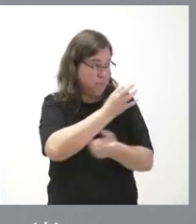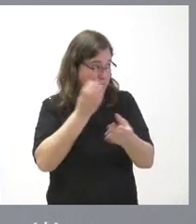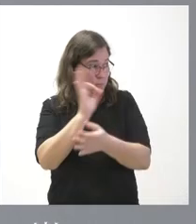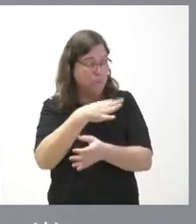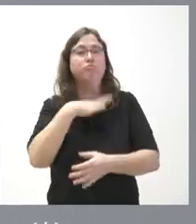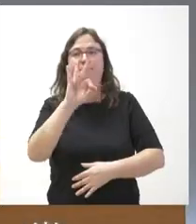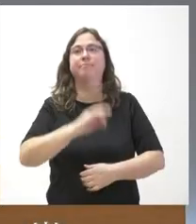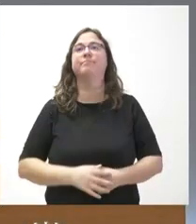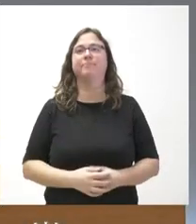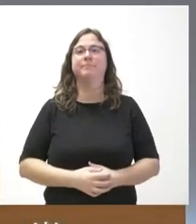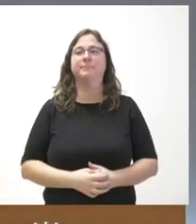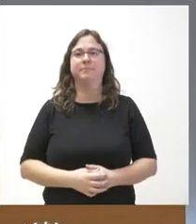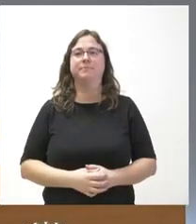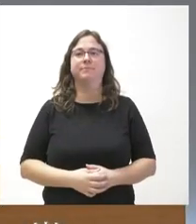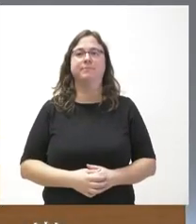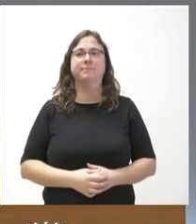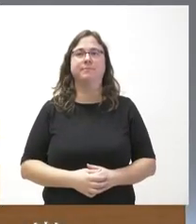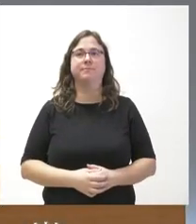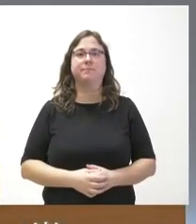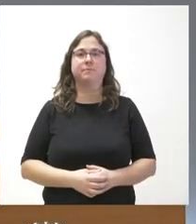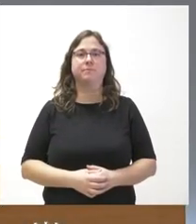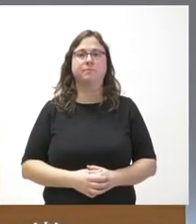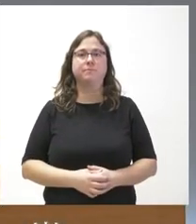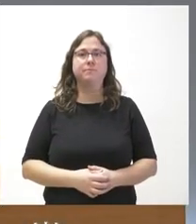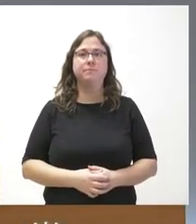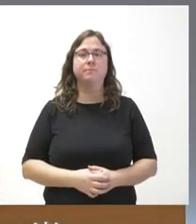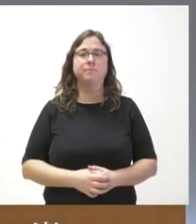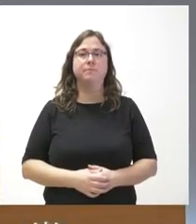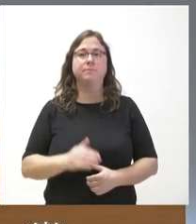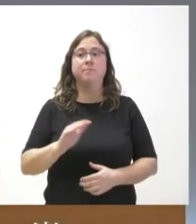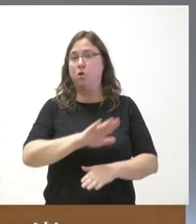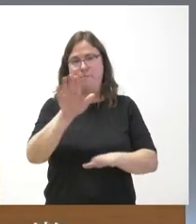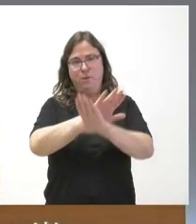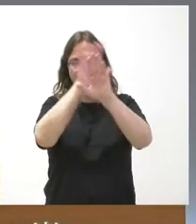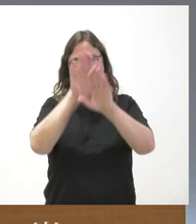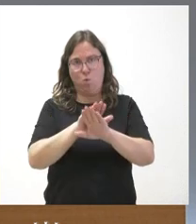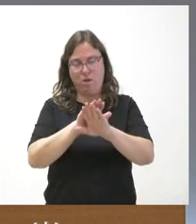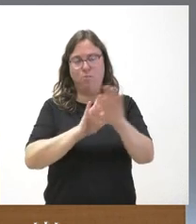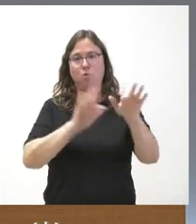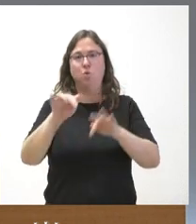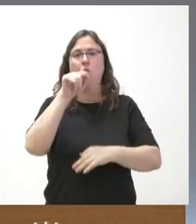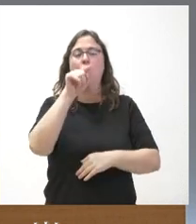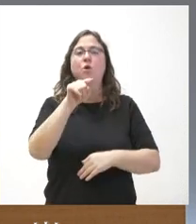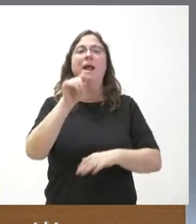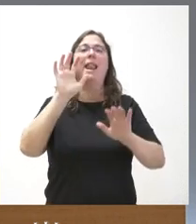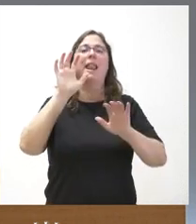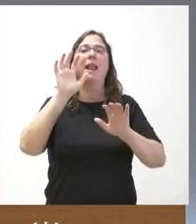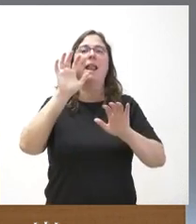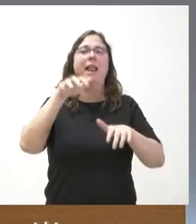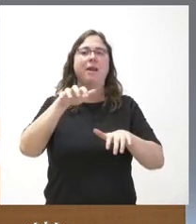proseguimos y finalizamos este turno en León